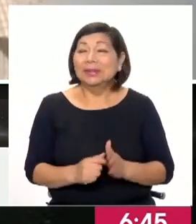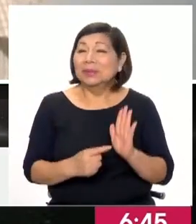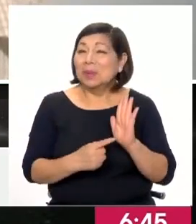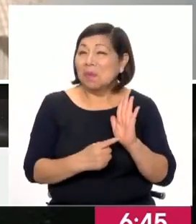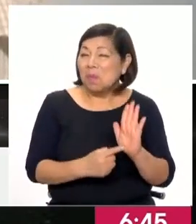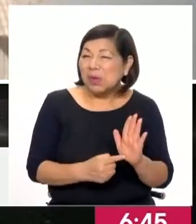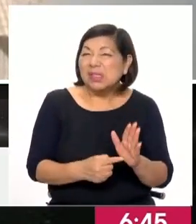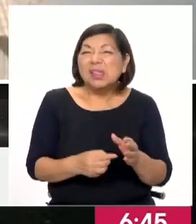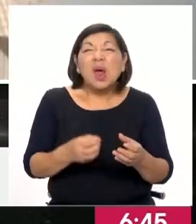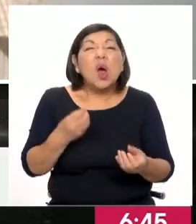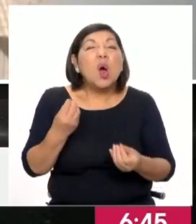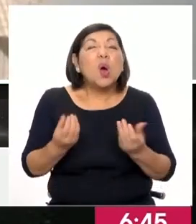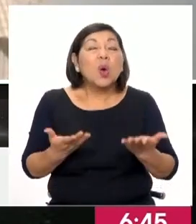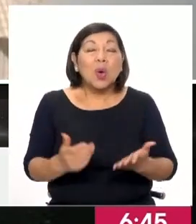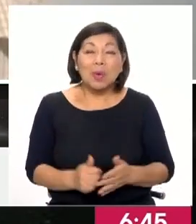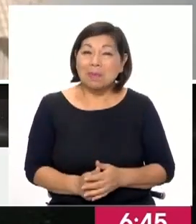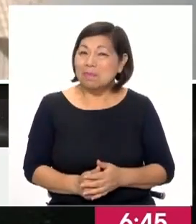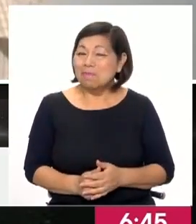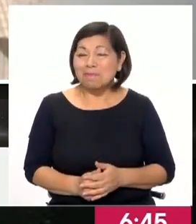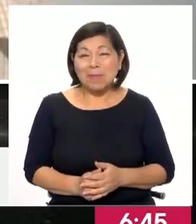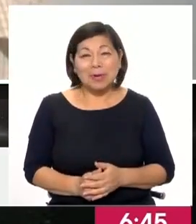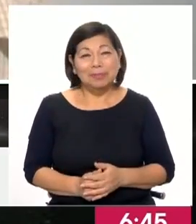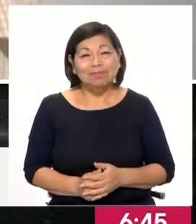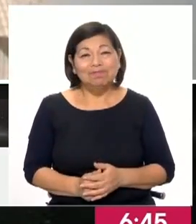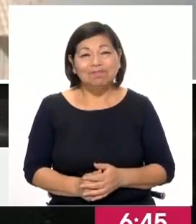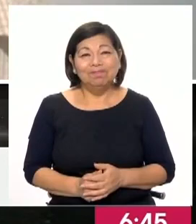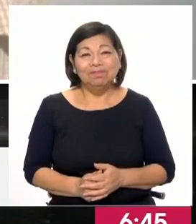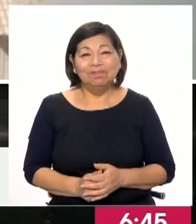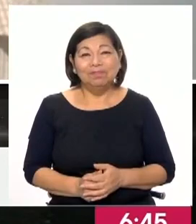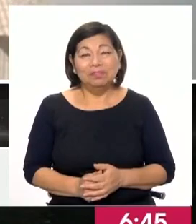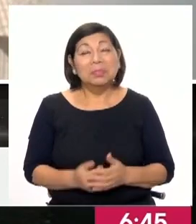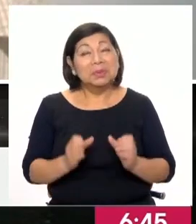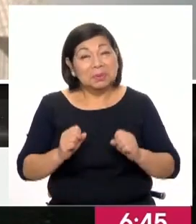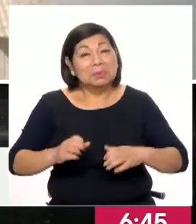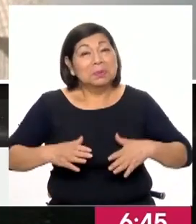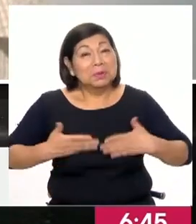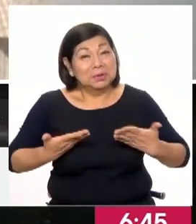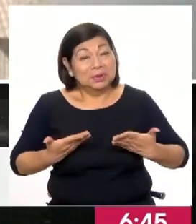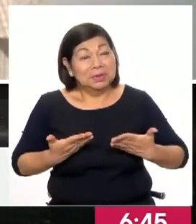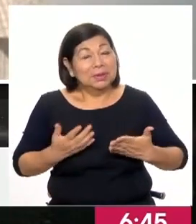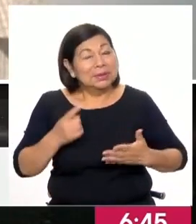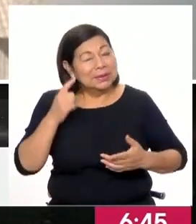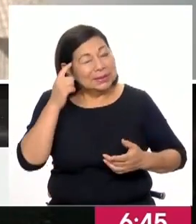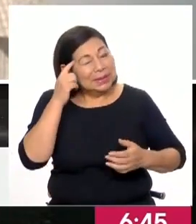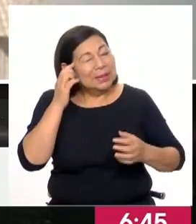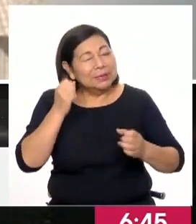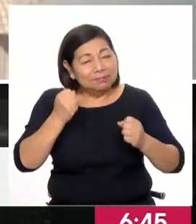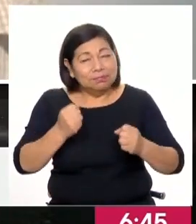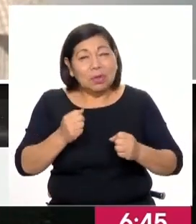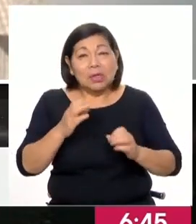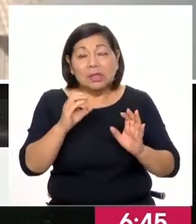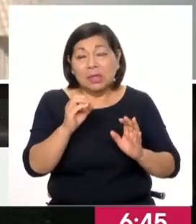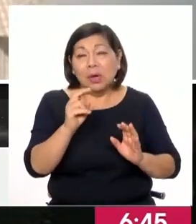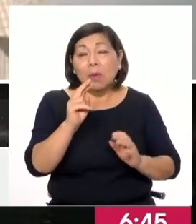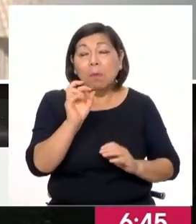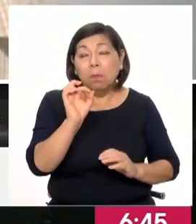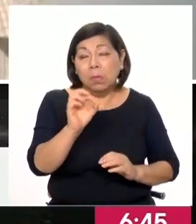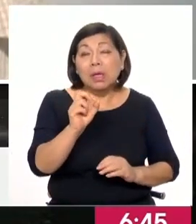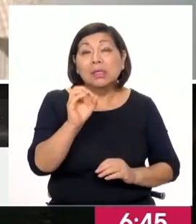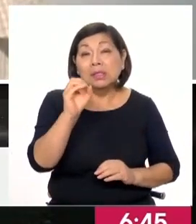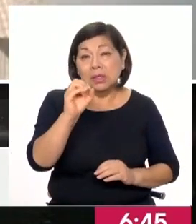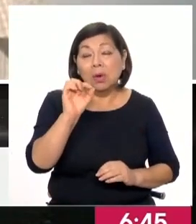posibilidades de ser optimistas, ¿no?.29%